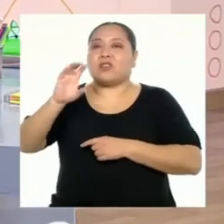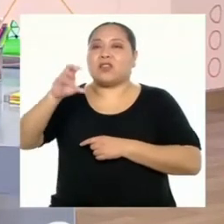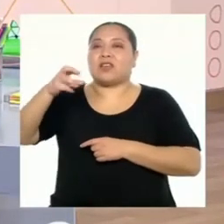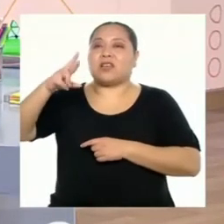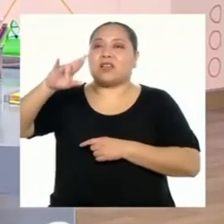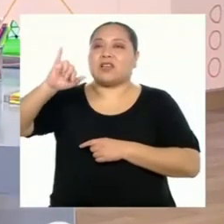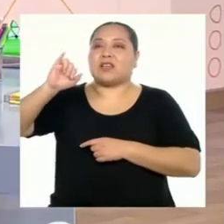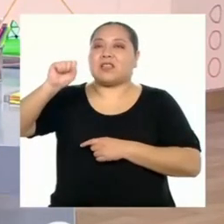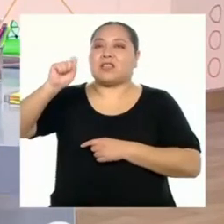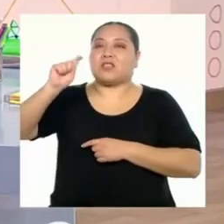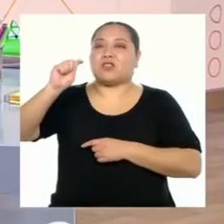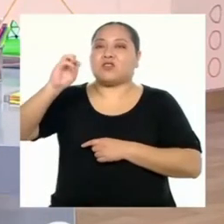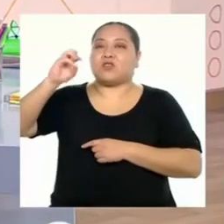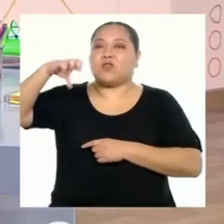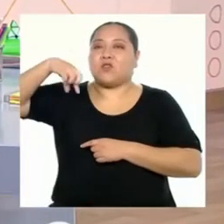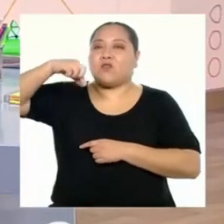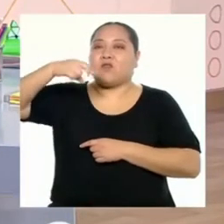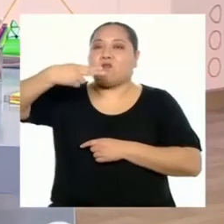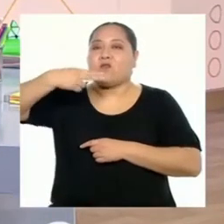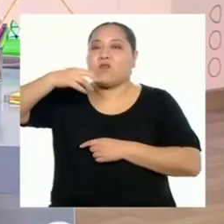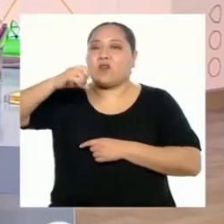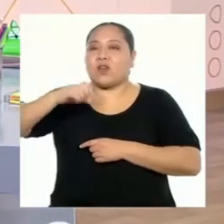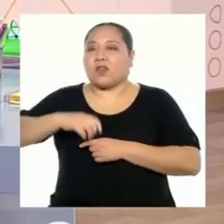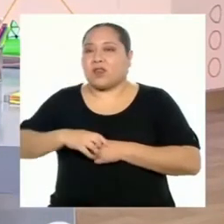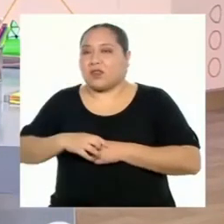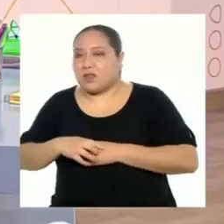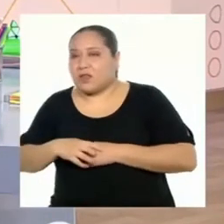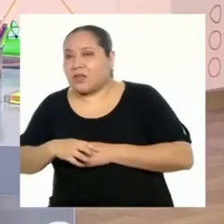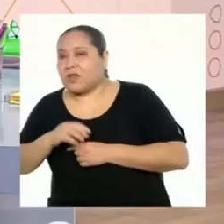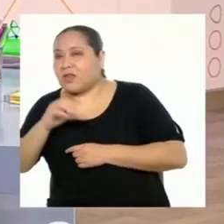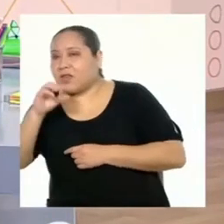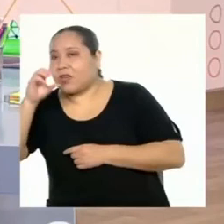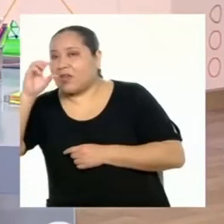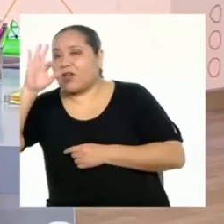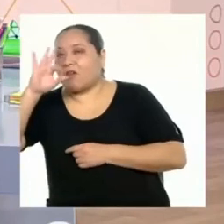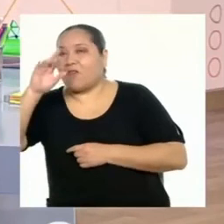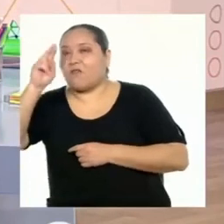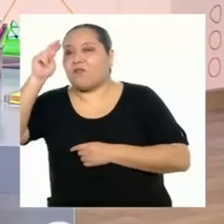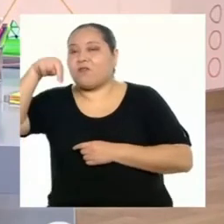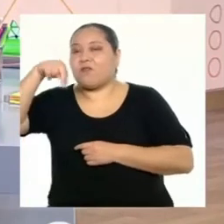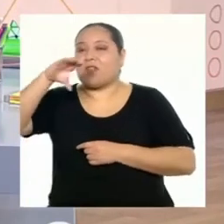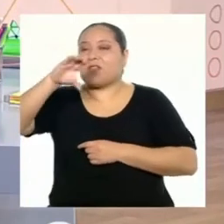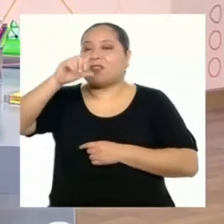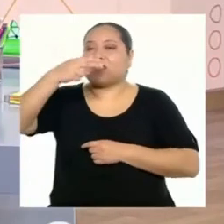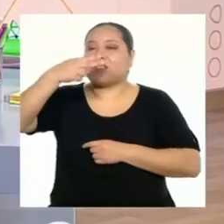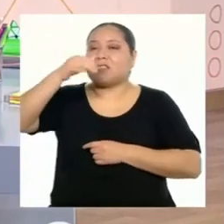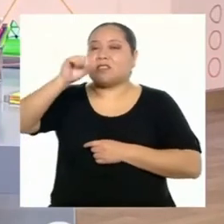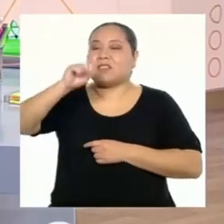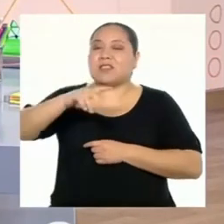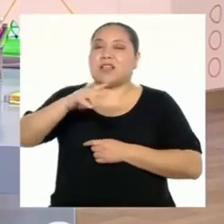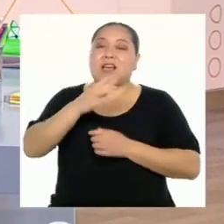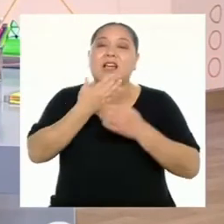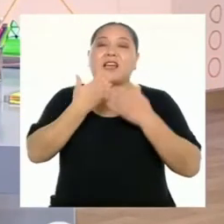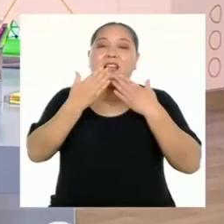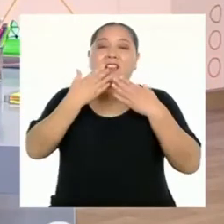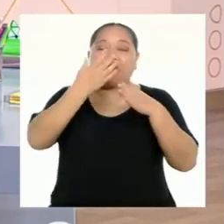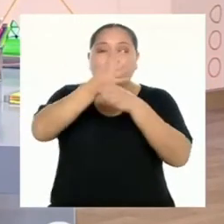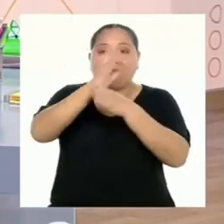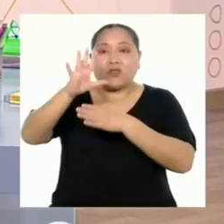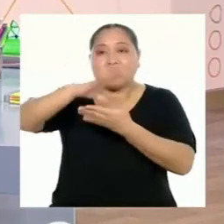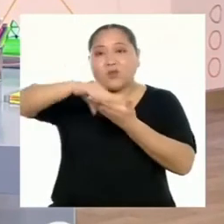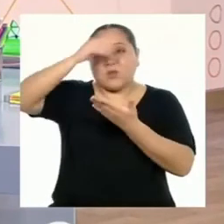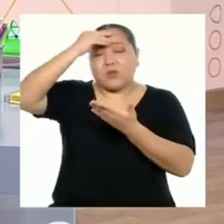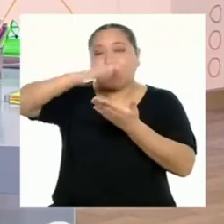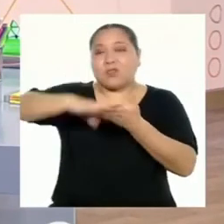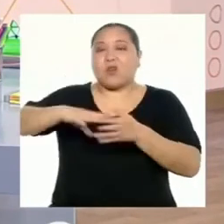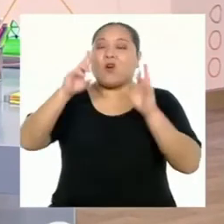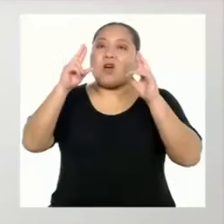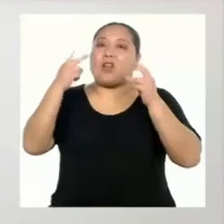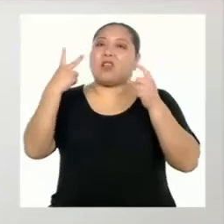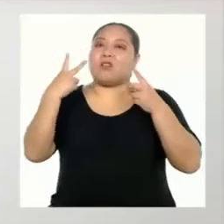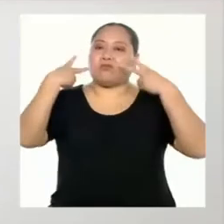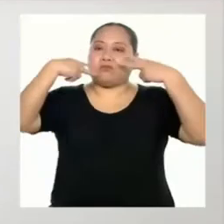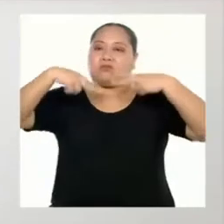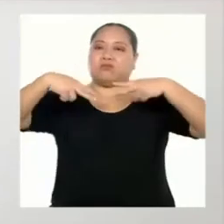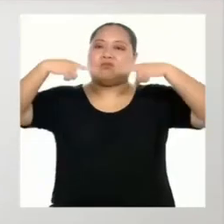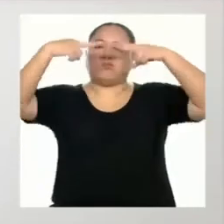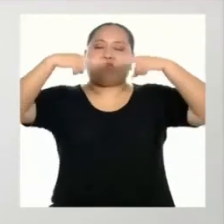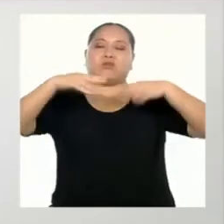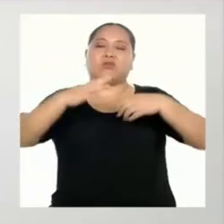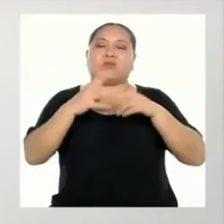dudas y experiencias con toda su promo que los está viendo por la tele. Espero verlos pronto. ¡Cuídense! ¡Chao!